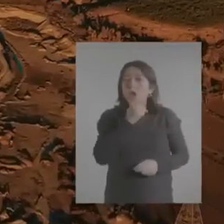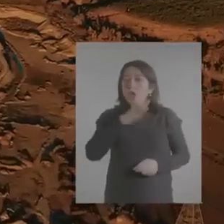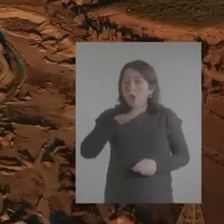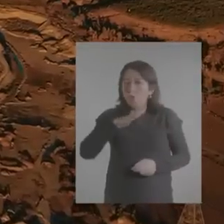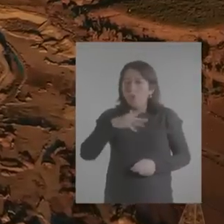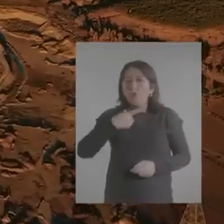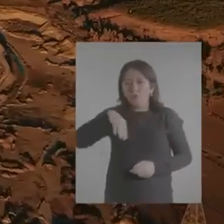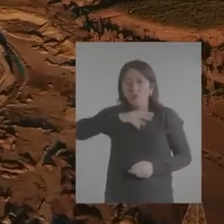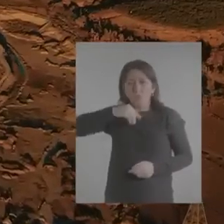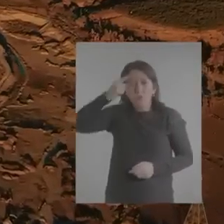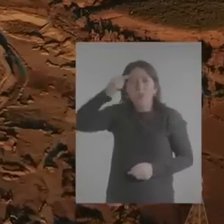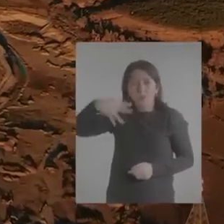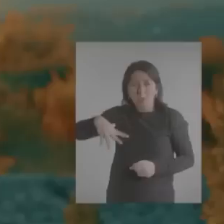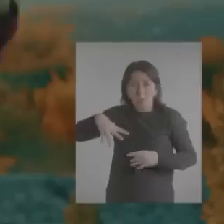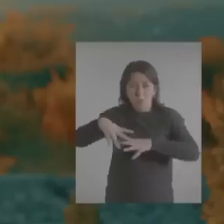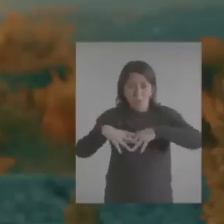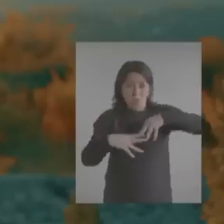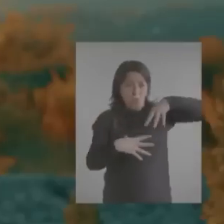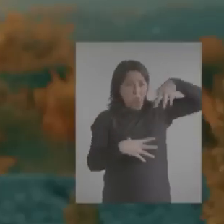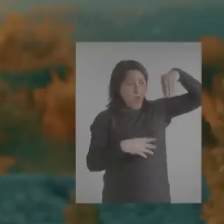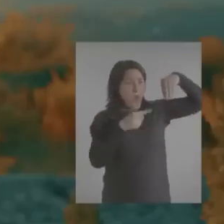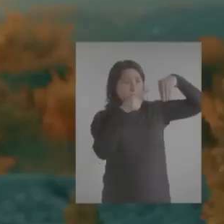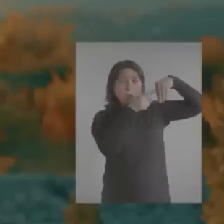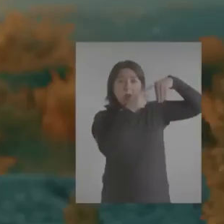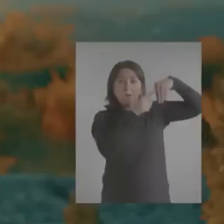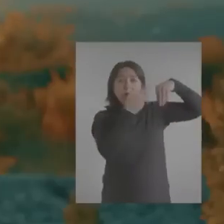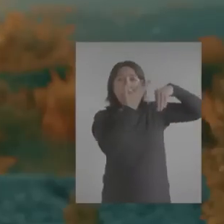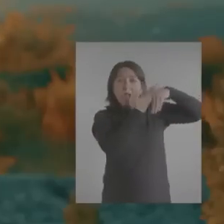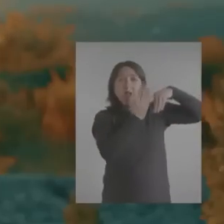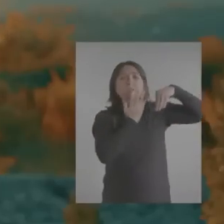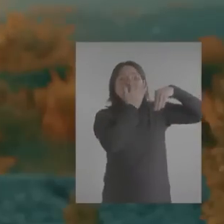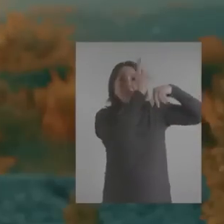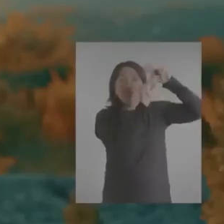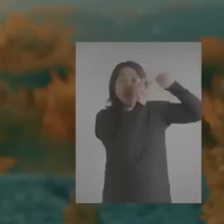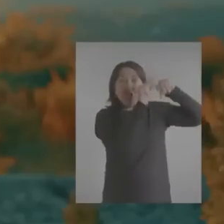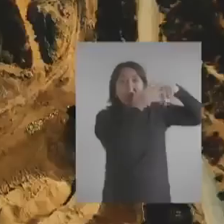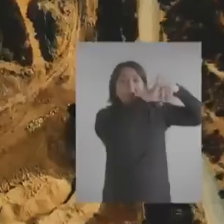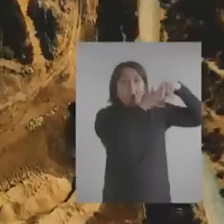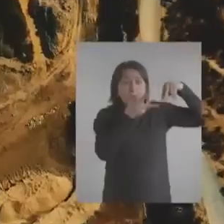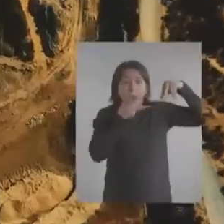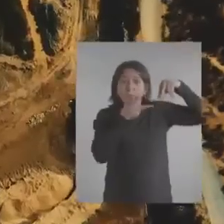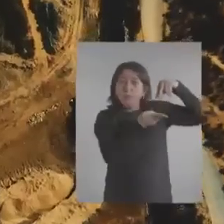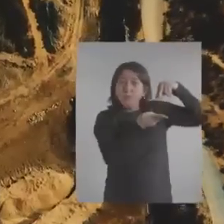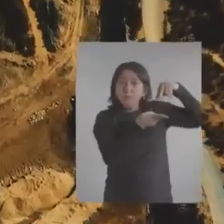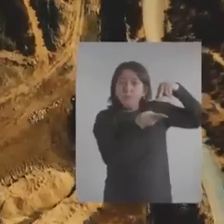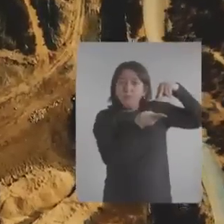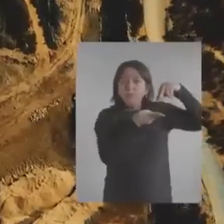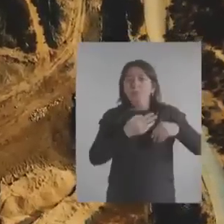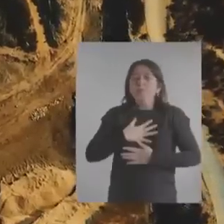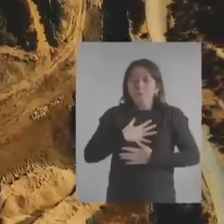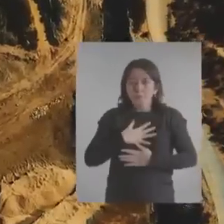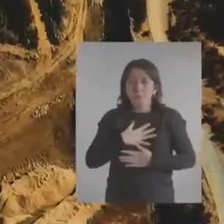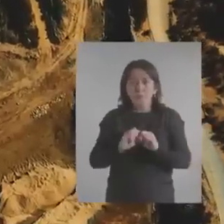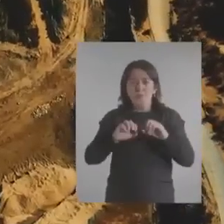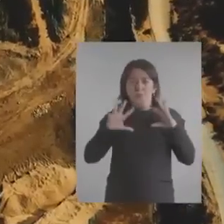que no había agua. Y nosotros sabiendo que arriba en la cordillera quedaba nieve y había agua, nos cortaron el agua.